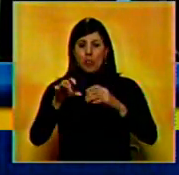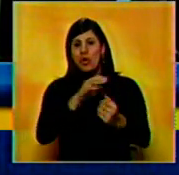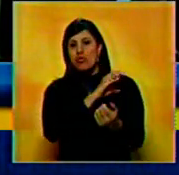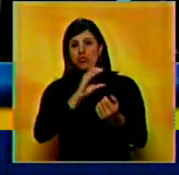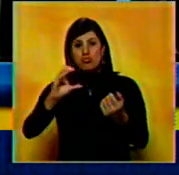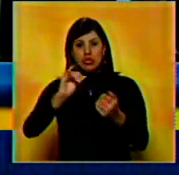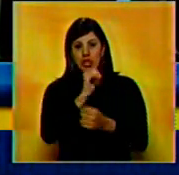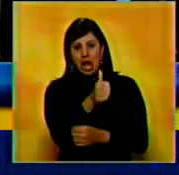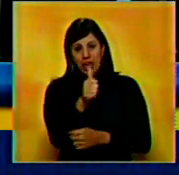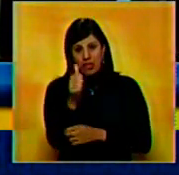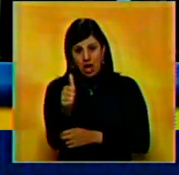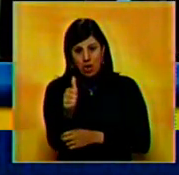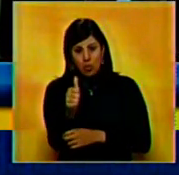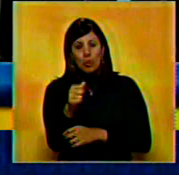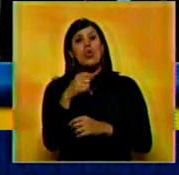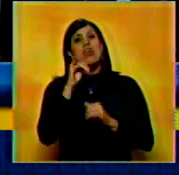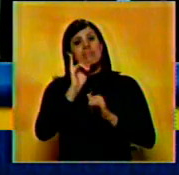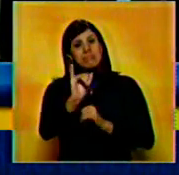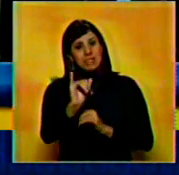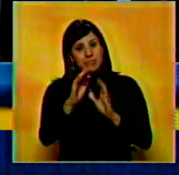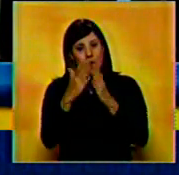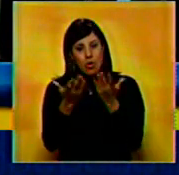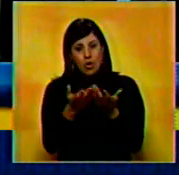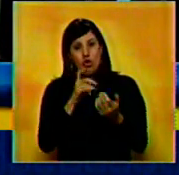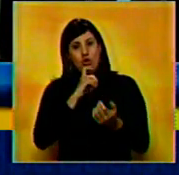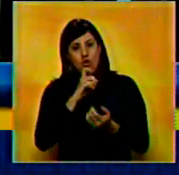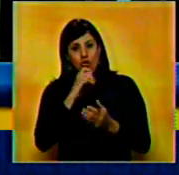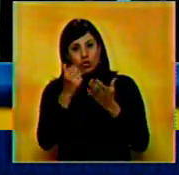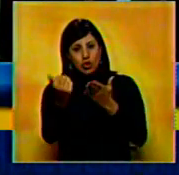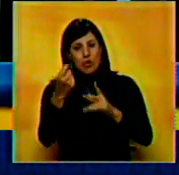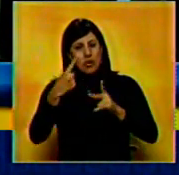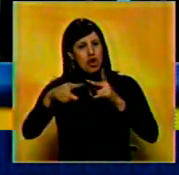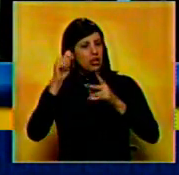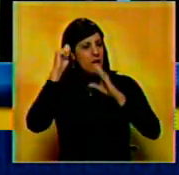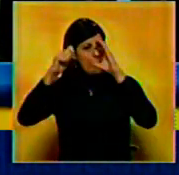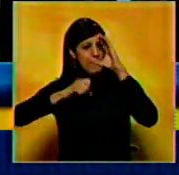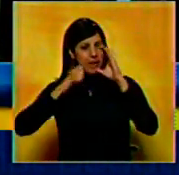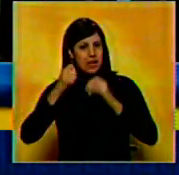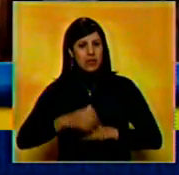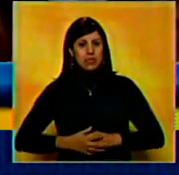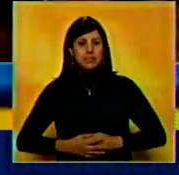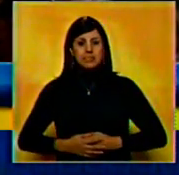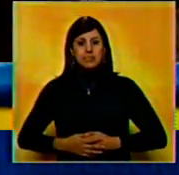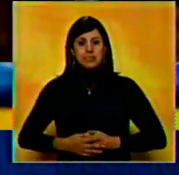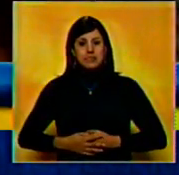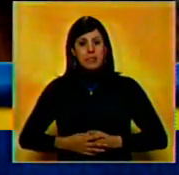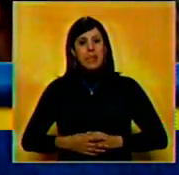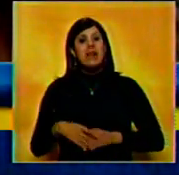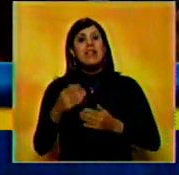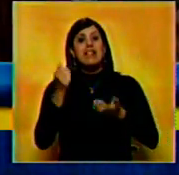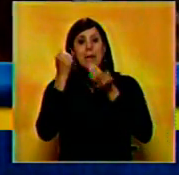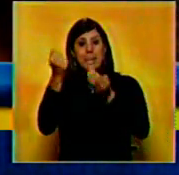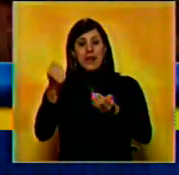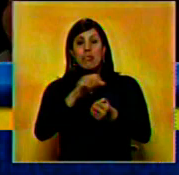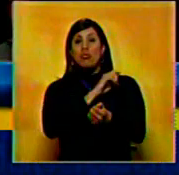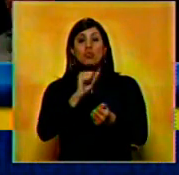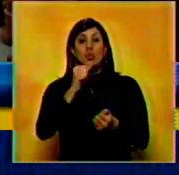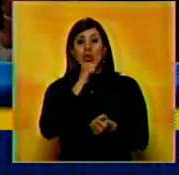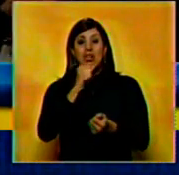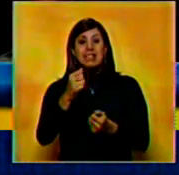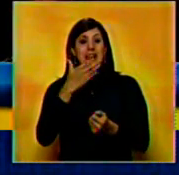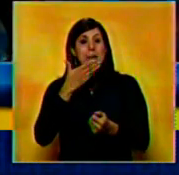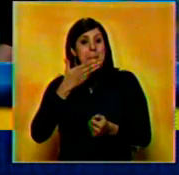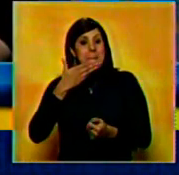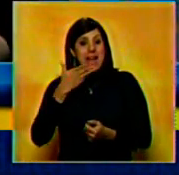musical, respectivamente por Zero Dark Thirty y Silver Lenin Playbook. Las premiaciones musicales a Mejor